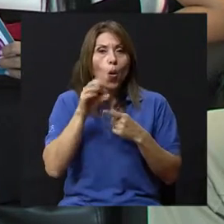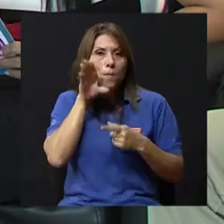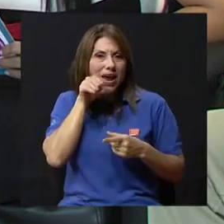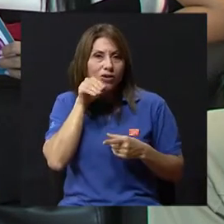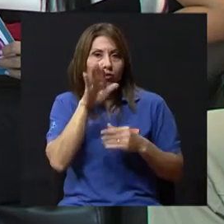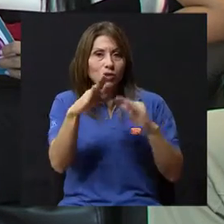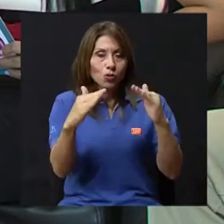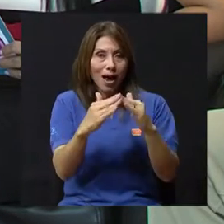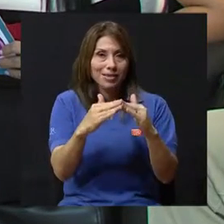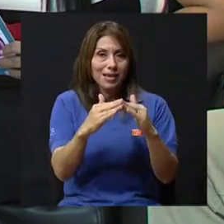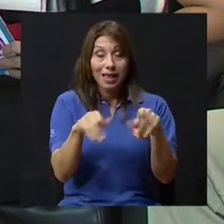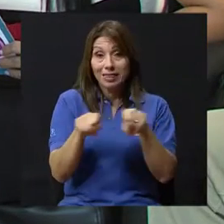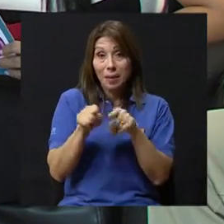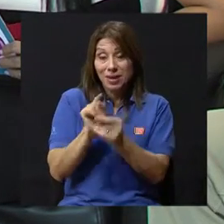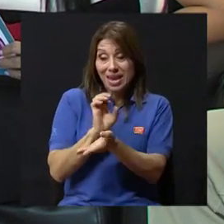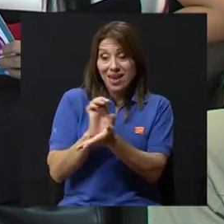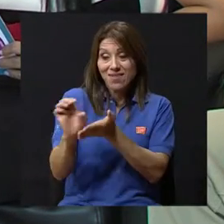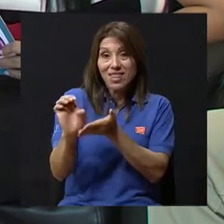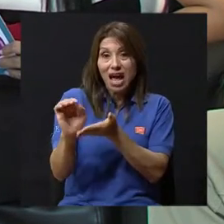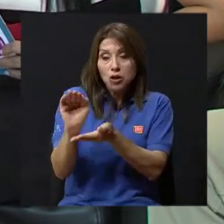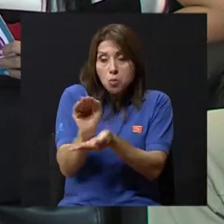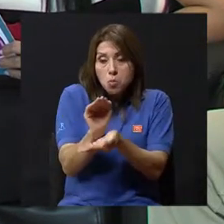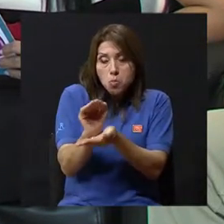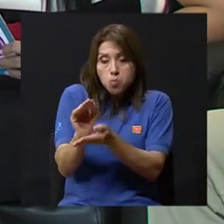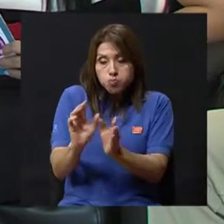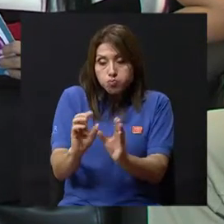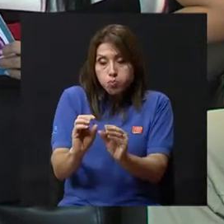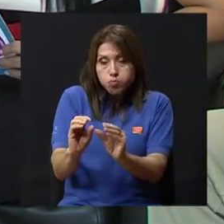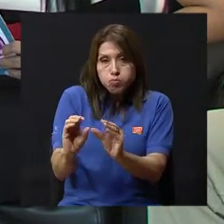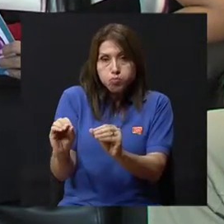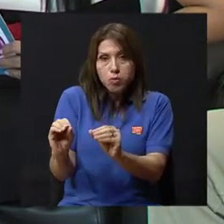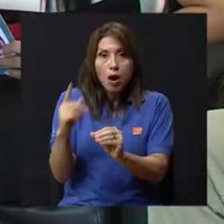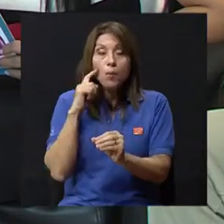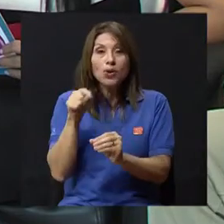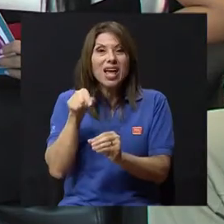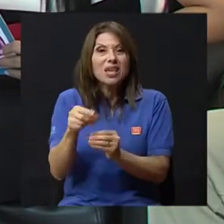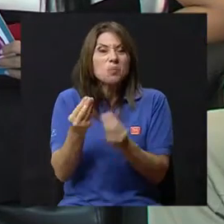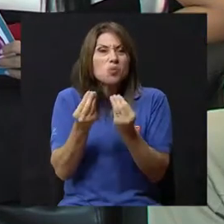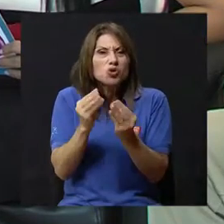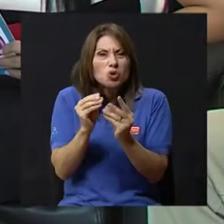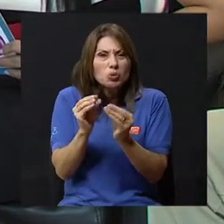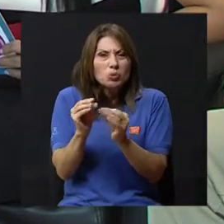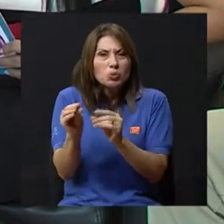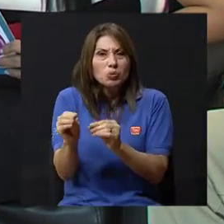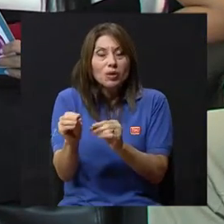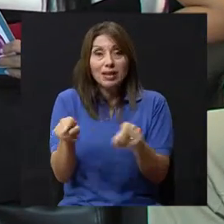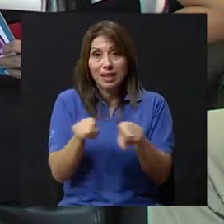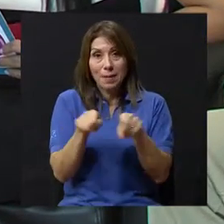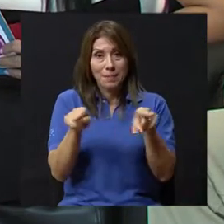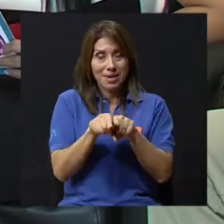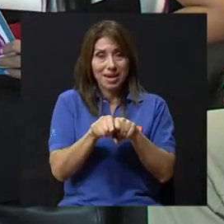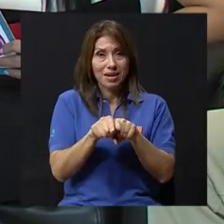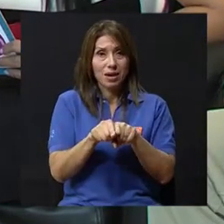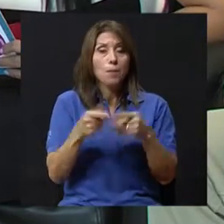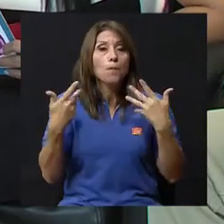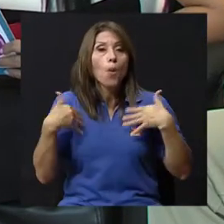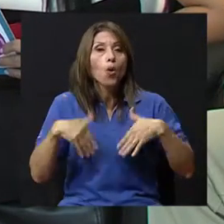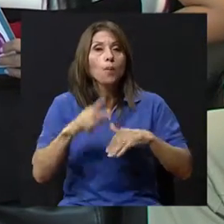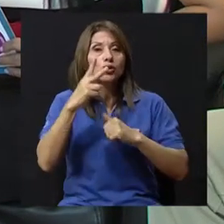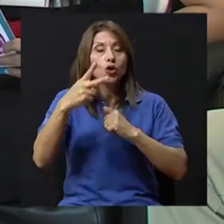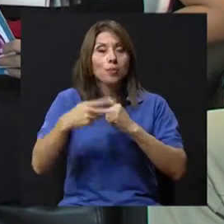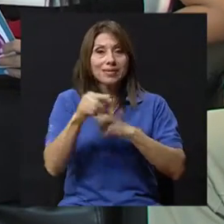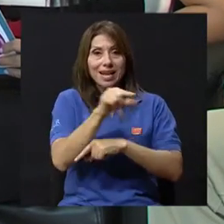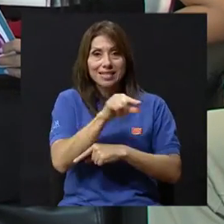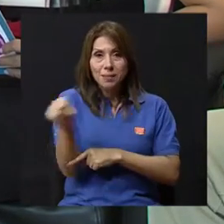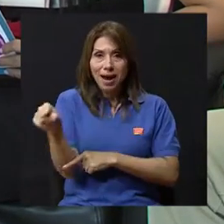peluches, porque acumulan mucho polvo, mucho alergeno. Tratar de cambiar la ropa de cama por lo menos dos veces por